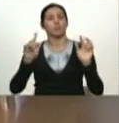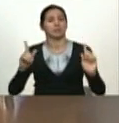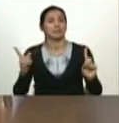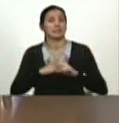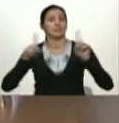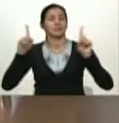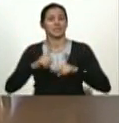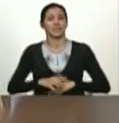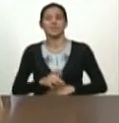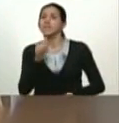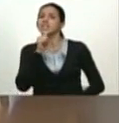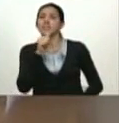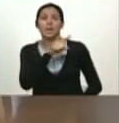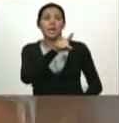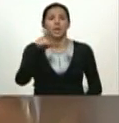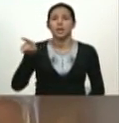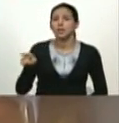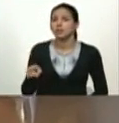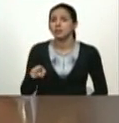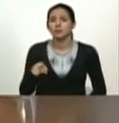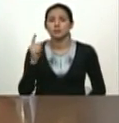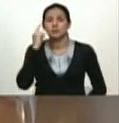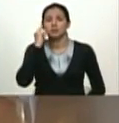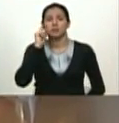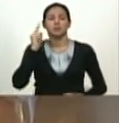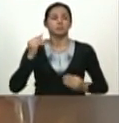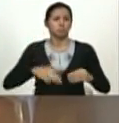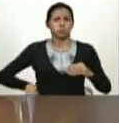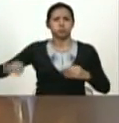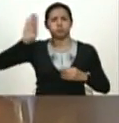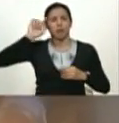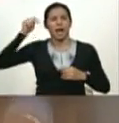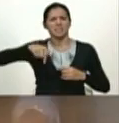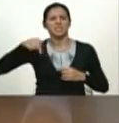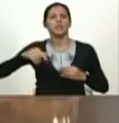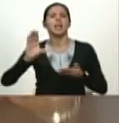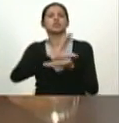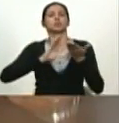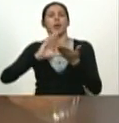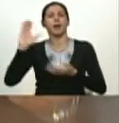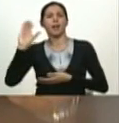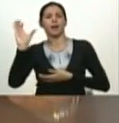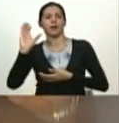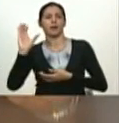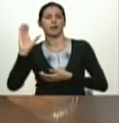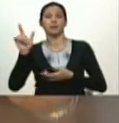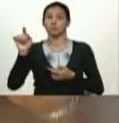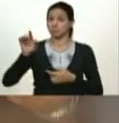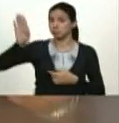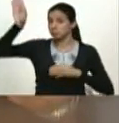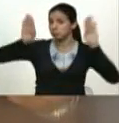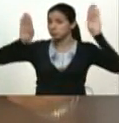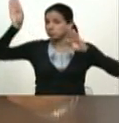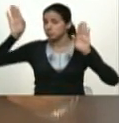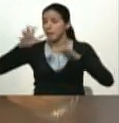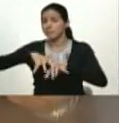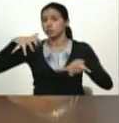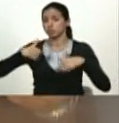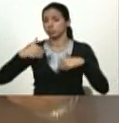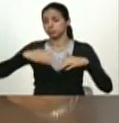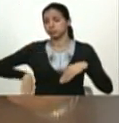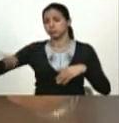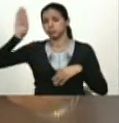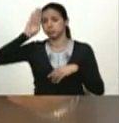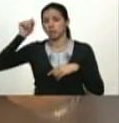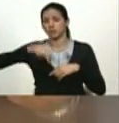los que están aquí se criaron en la ciudad levanten las manos la mayoría nosotros yo me cría aquí en Caracas pues